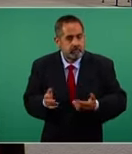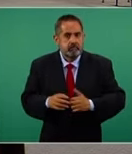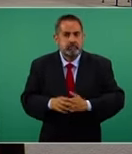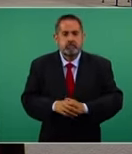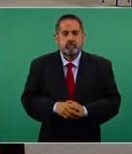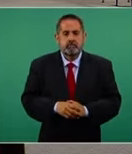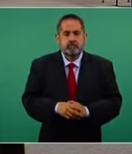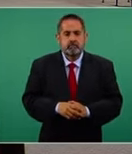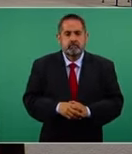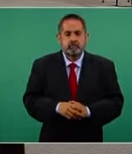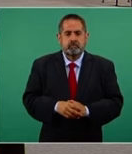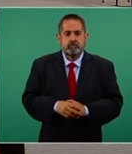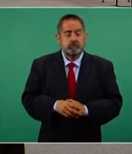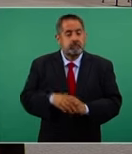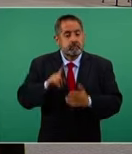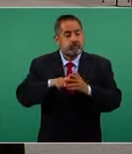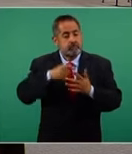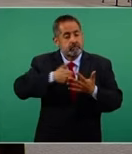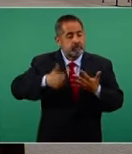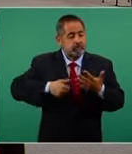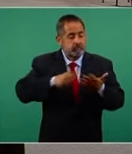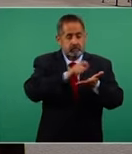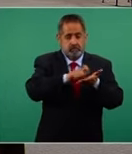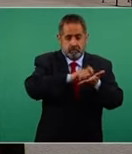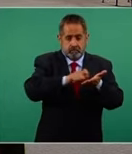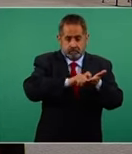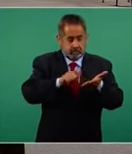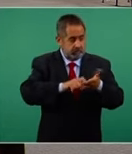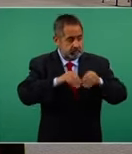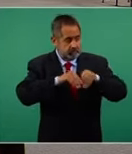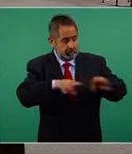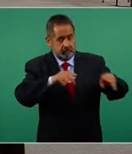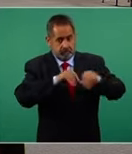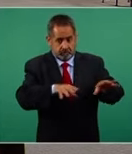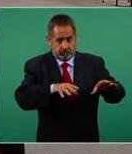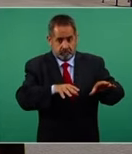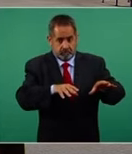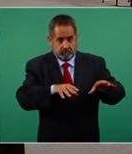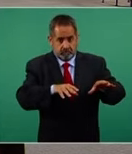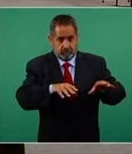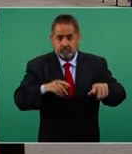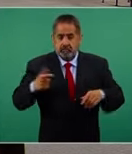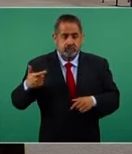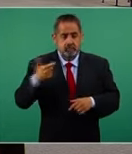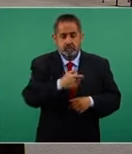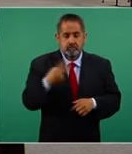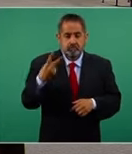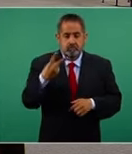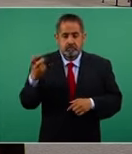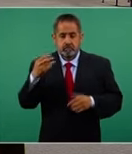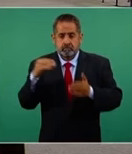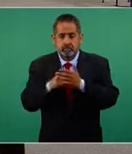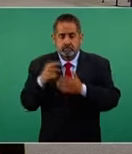O sea, que por cada artículo son 200 mil pesos.